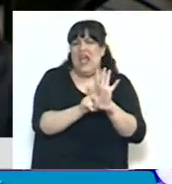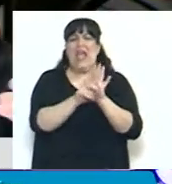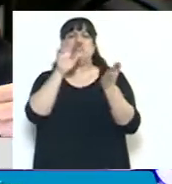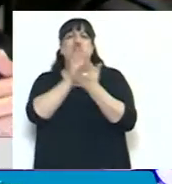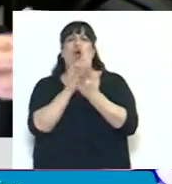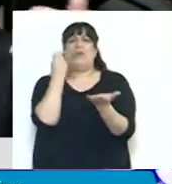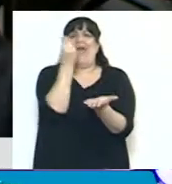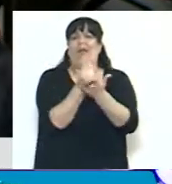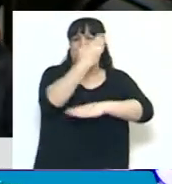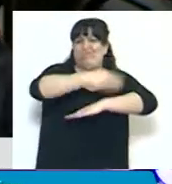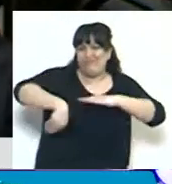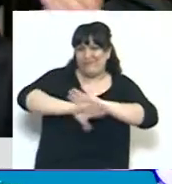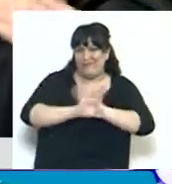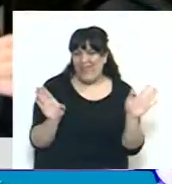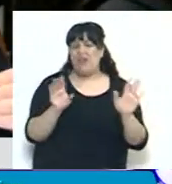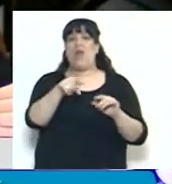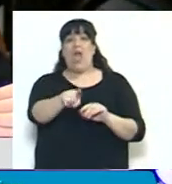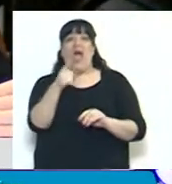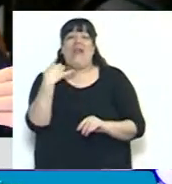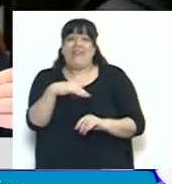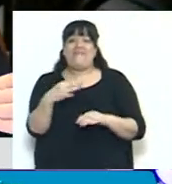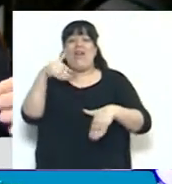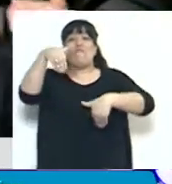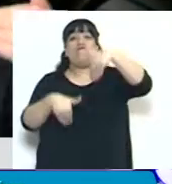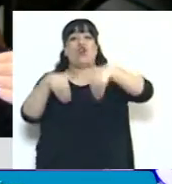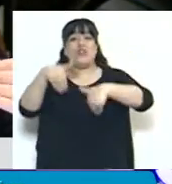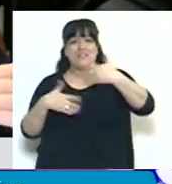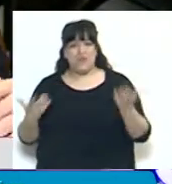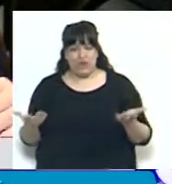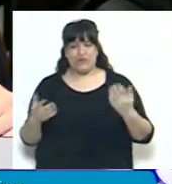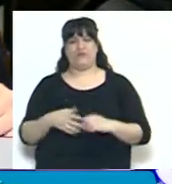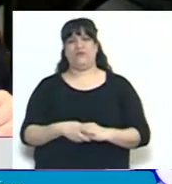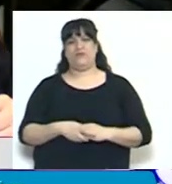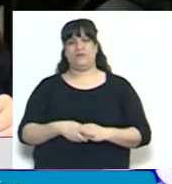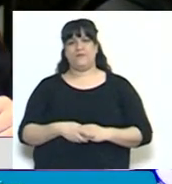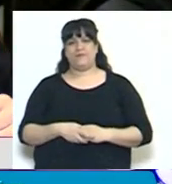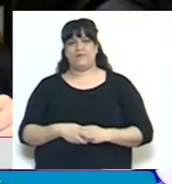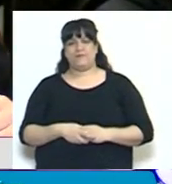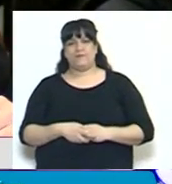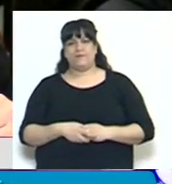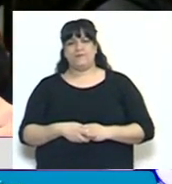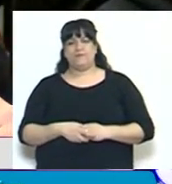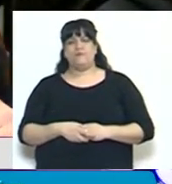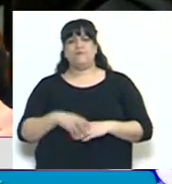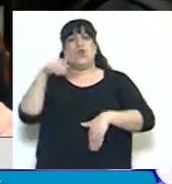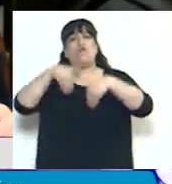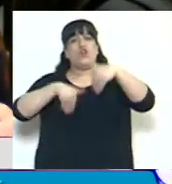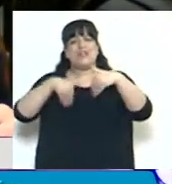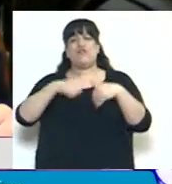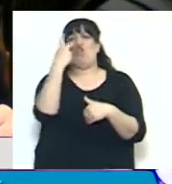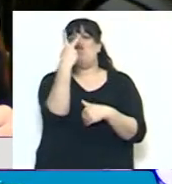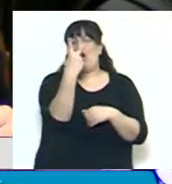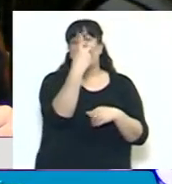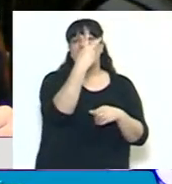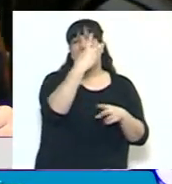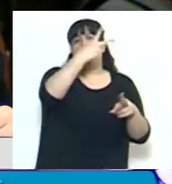mandatos, se pusiera a votación los dos nombres